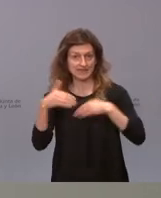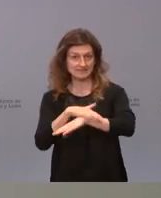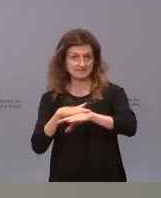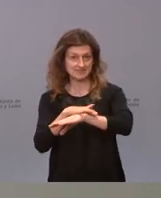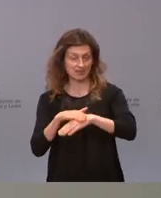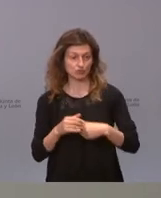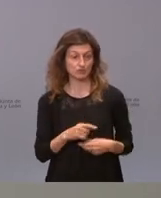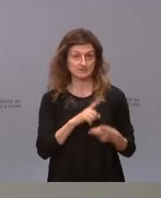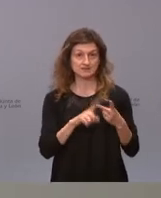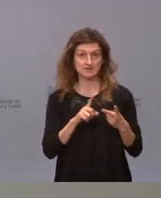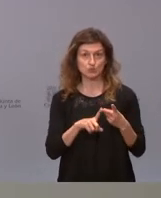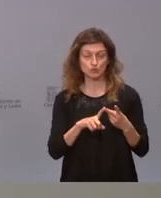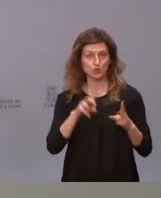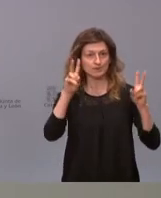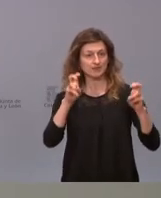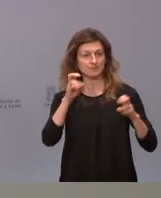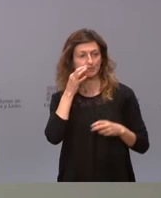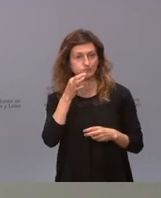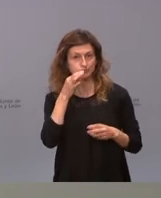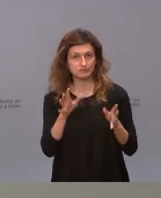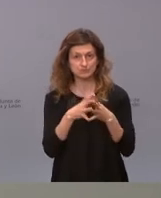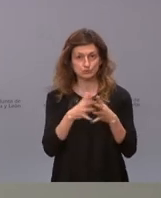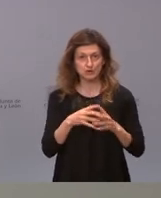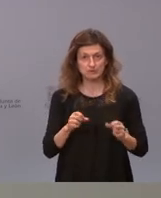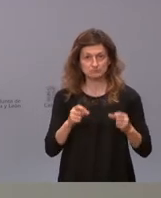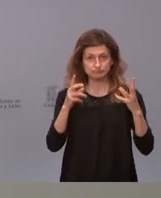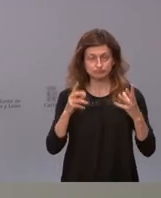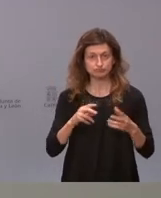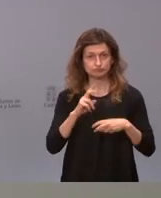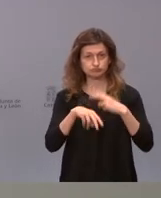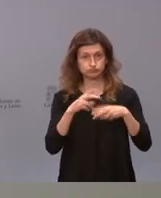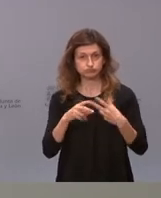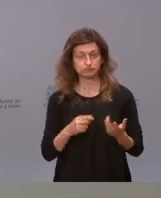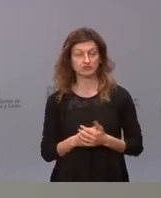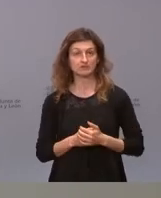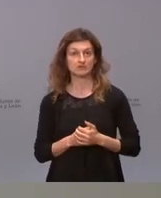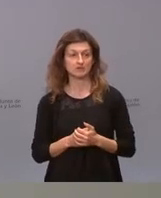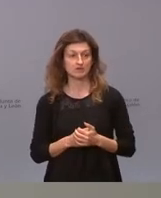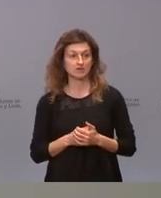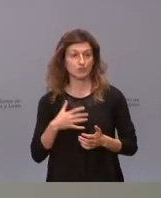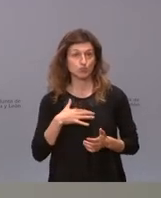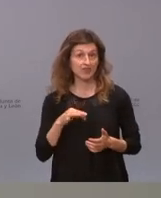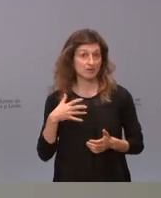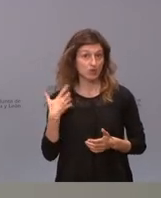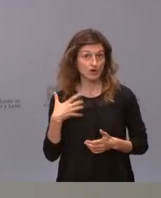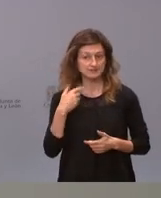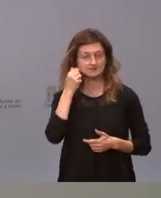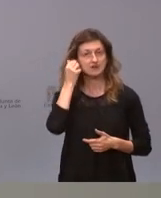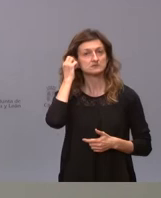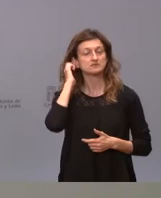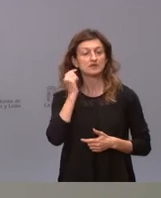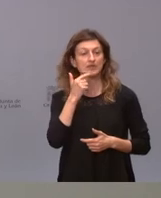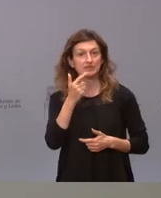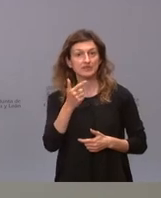en nuestro discurso en todos estos temas de infraestructuras y actuaciones que pueden ser inmisivas o molestas siempre decimos lo mismo